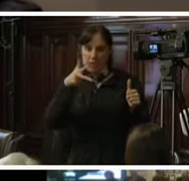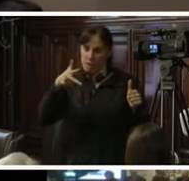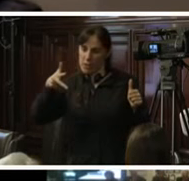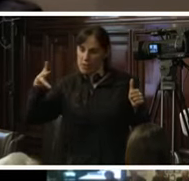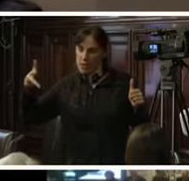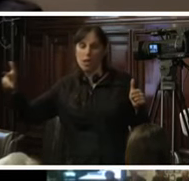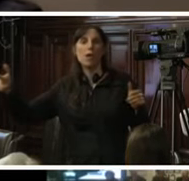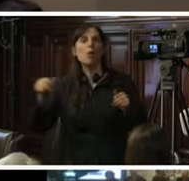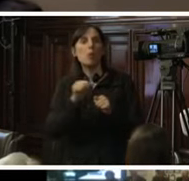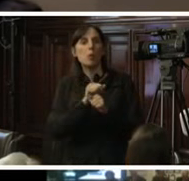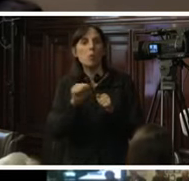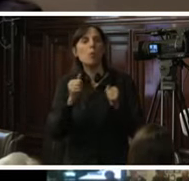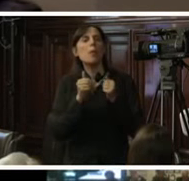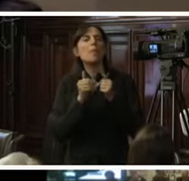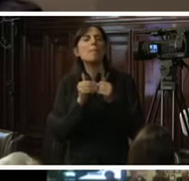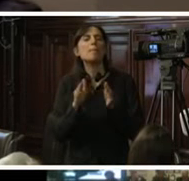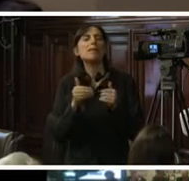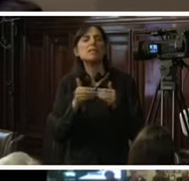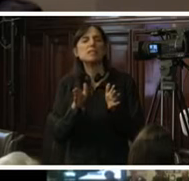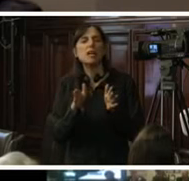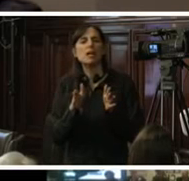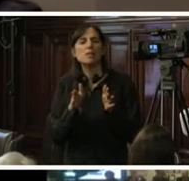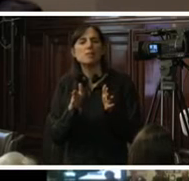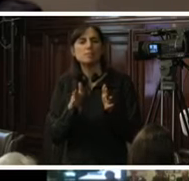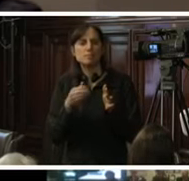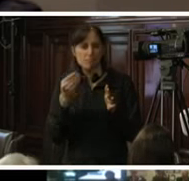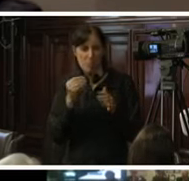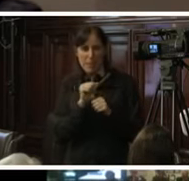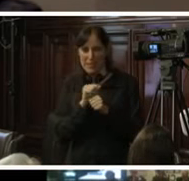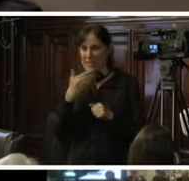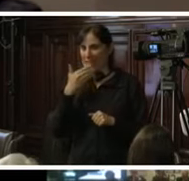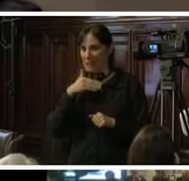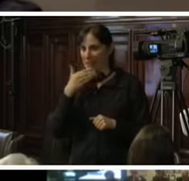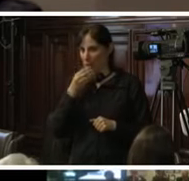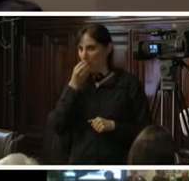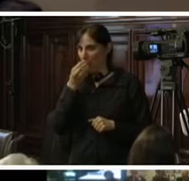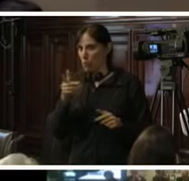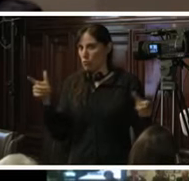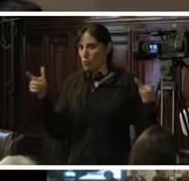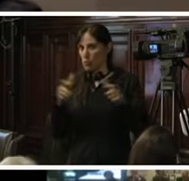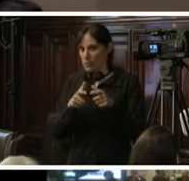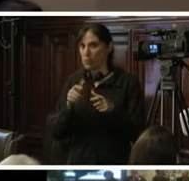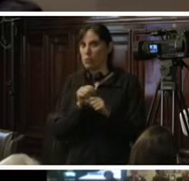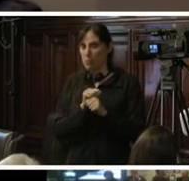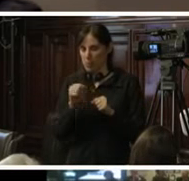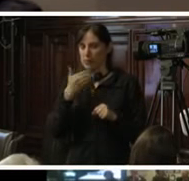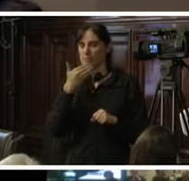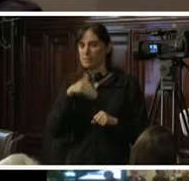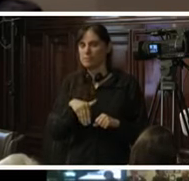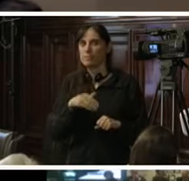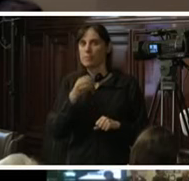podríamos decir que esto se origina para contribuir a la mejor comprensión de los hechos por la ilustre Comisión